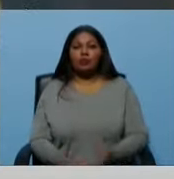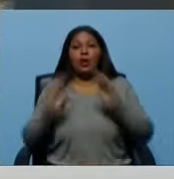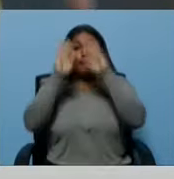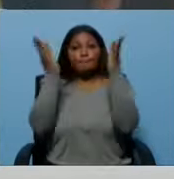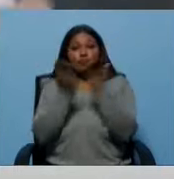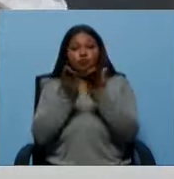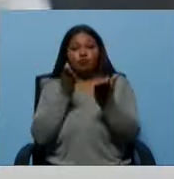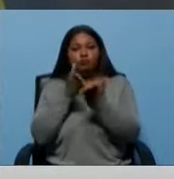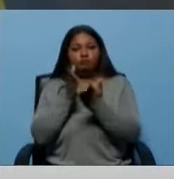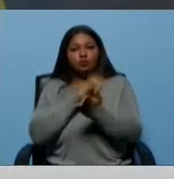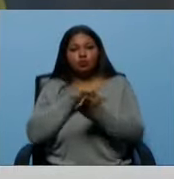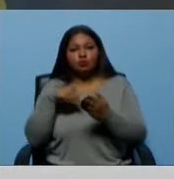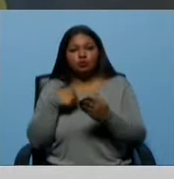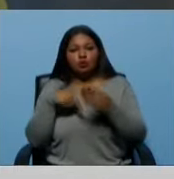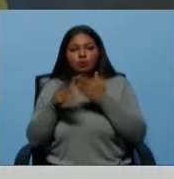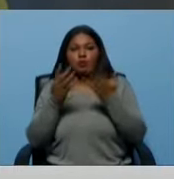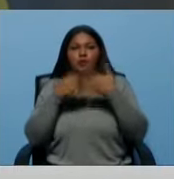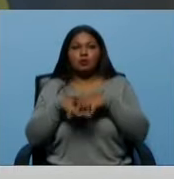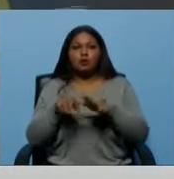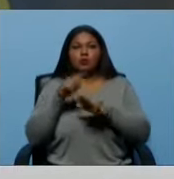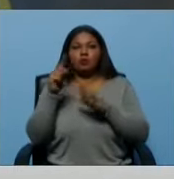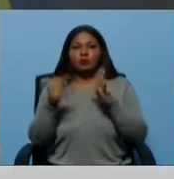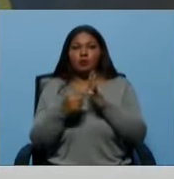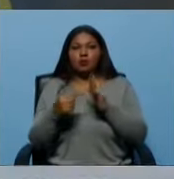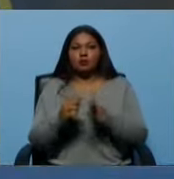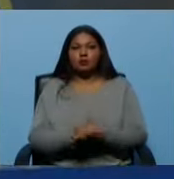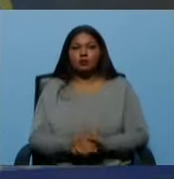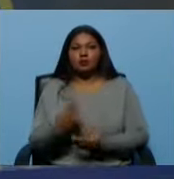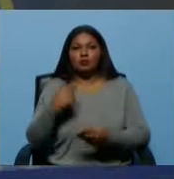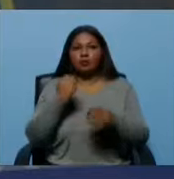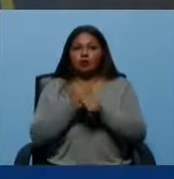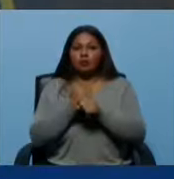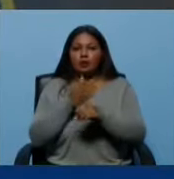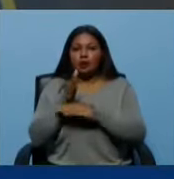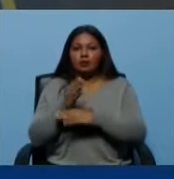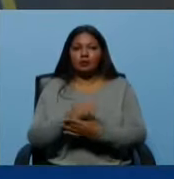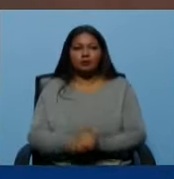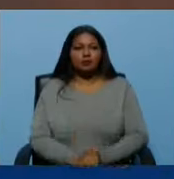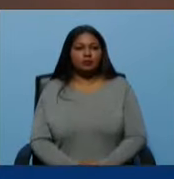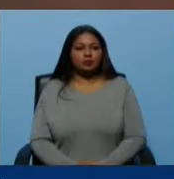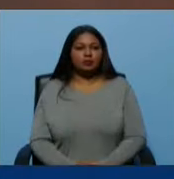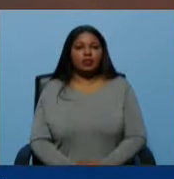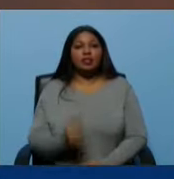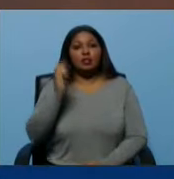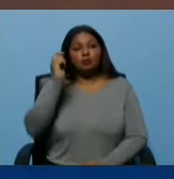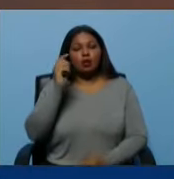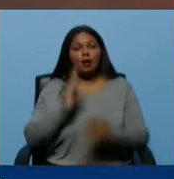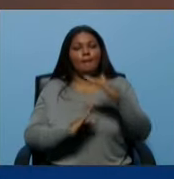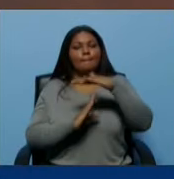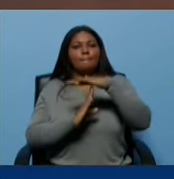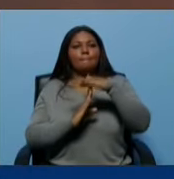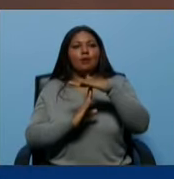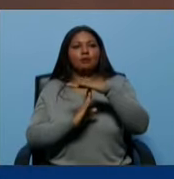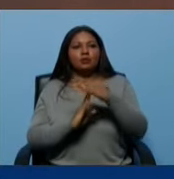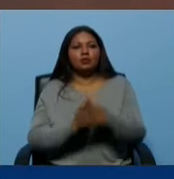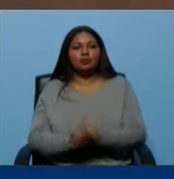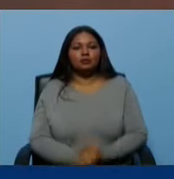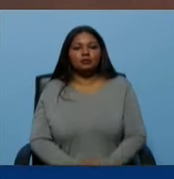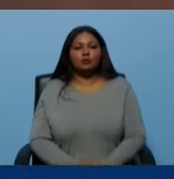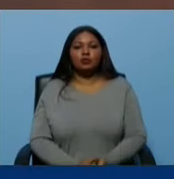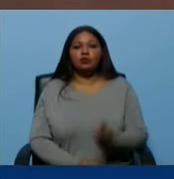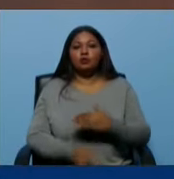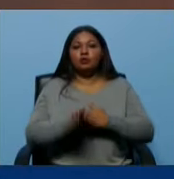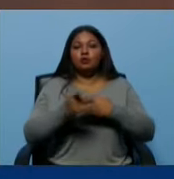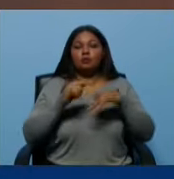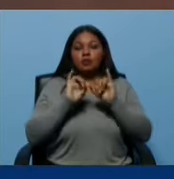encima de nosotros, está muy inmiscuido en ello, inmerso en ello, y tenemos que trabajarlo. Mira, Gustavo, diputado, vamos a hacer una pausa, vamos a seguir abordando esta